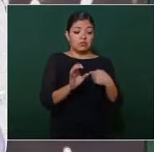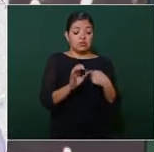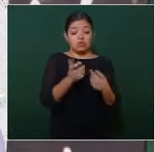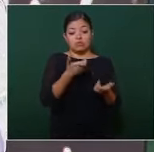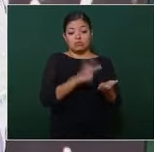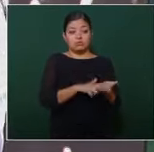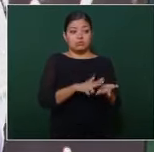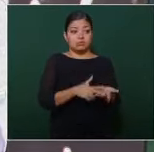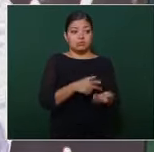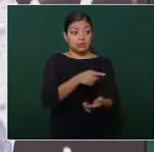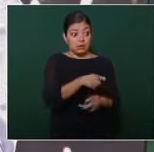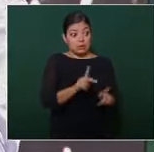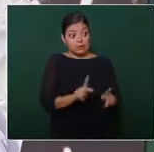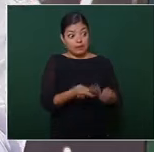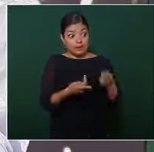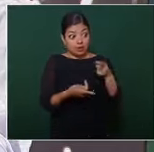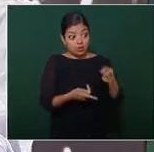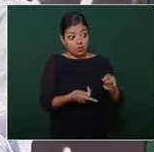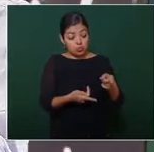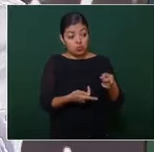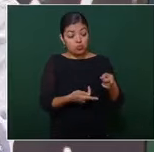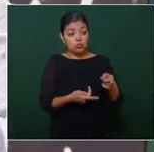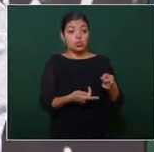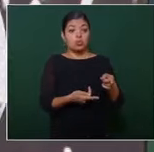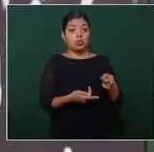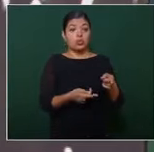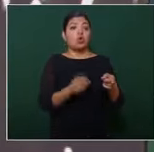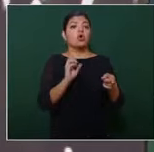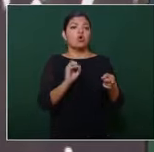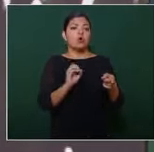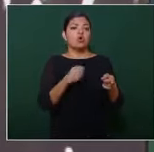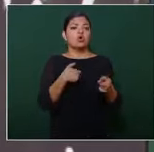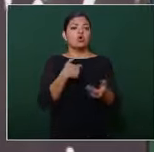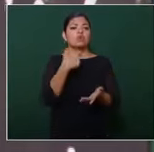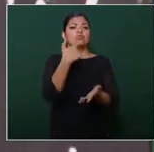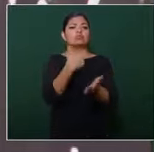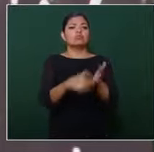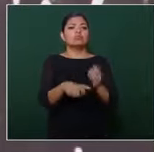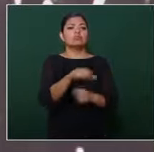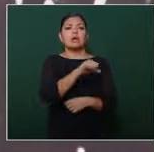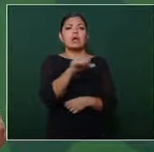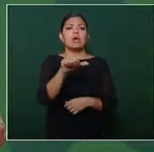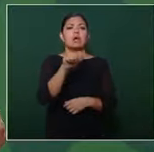o nos los vendes tú o se los compramos a la viuda